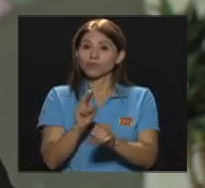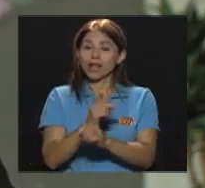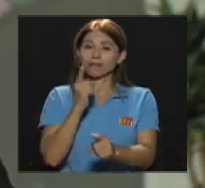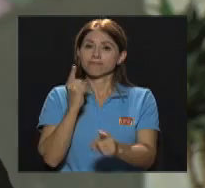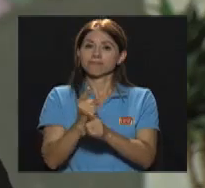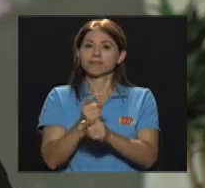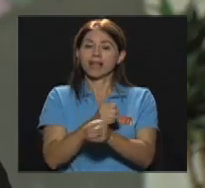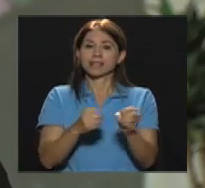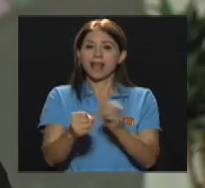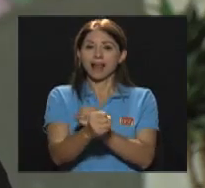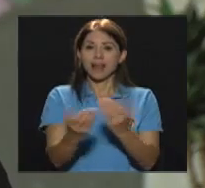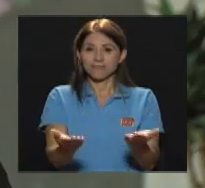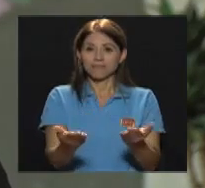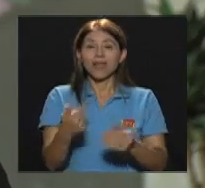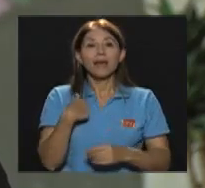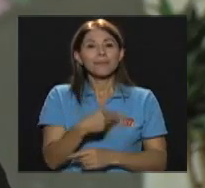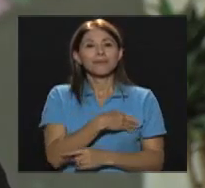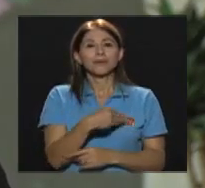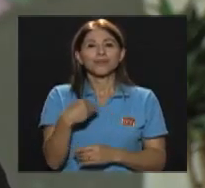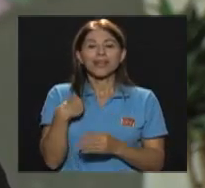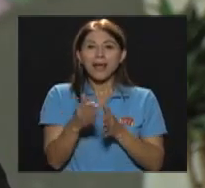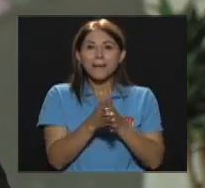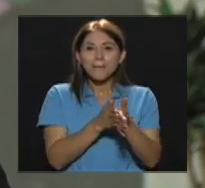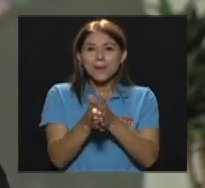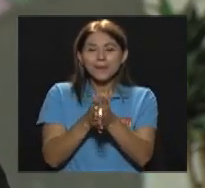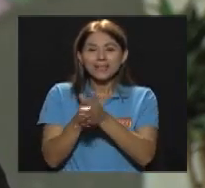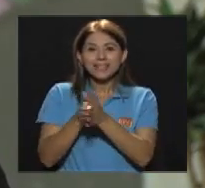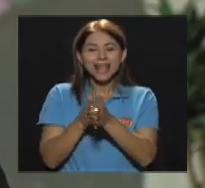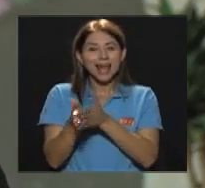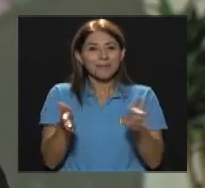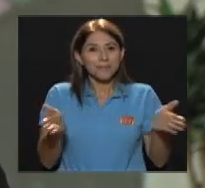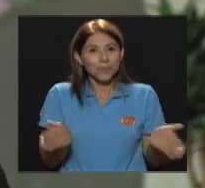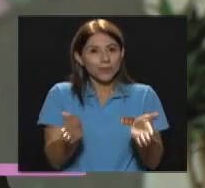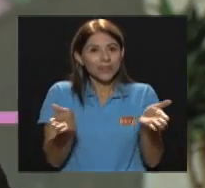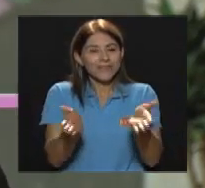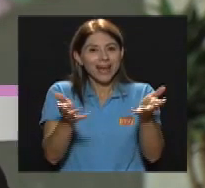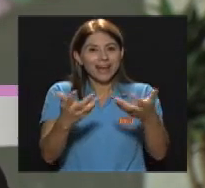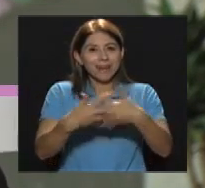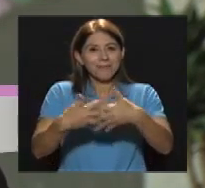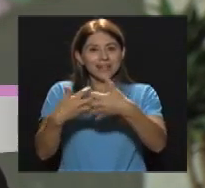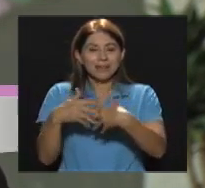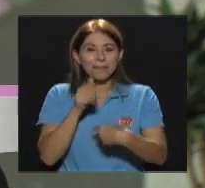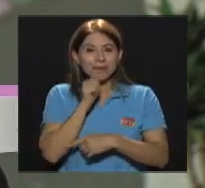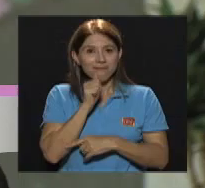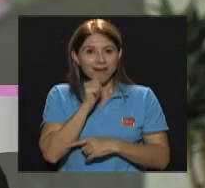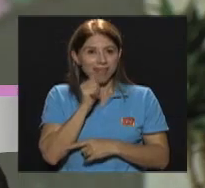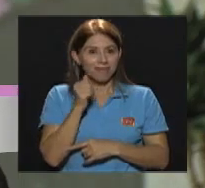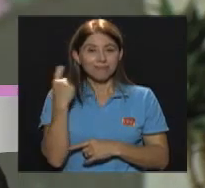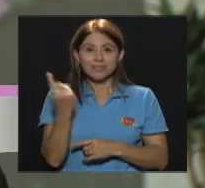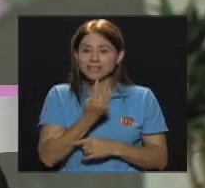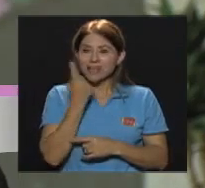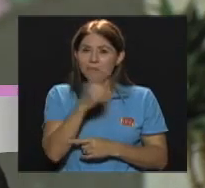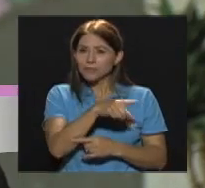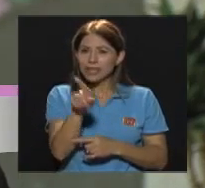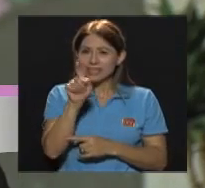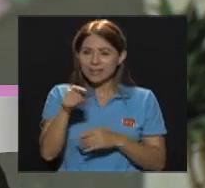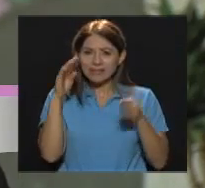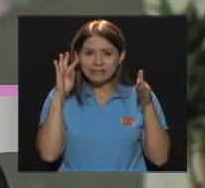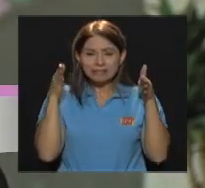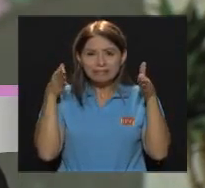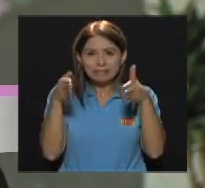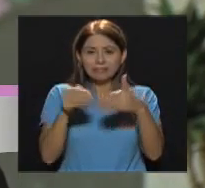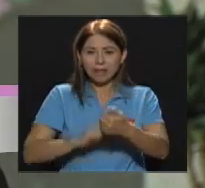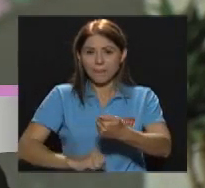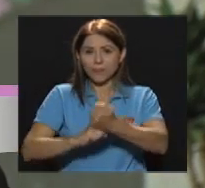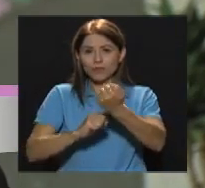Aprovechar Para motivar A la empresa Privada A siempre Volcar la mirada Hacia estos proyectos Sobre todo Sobre